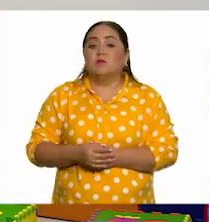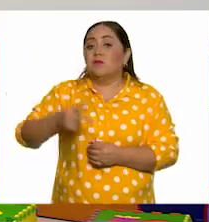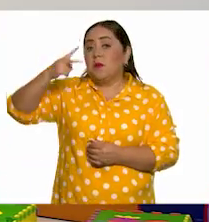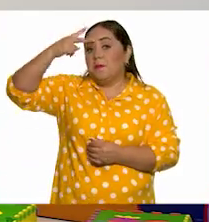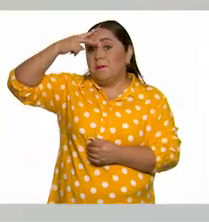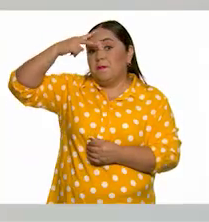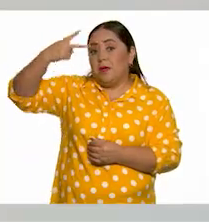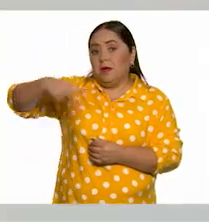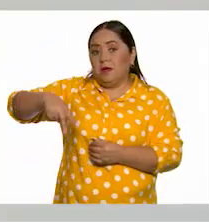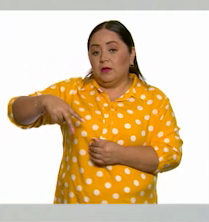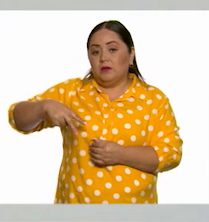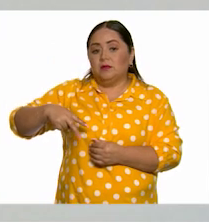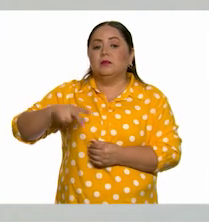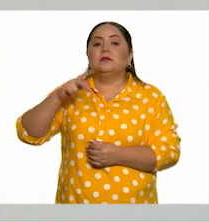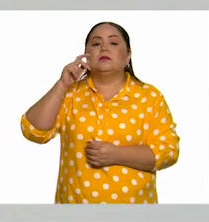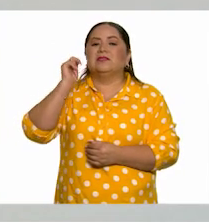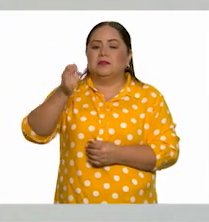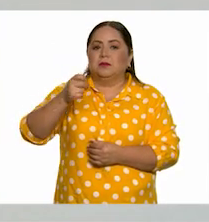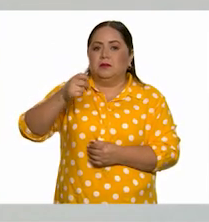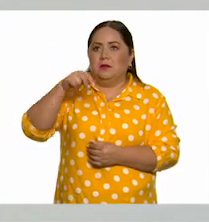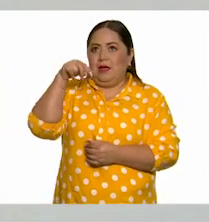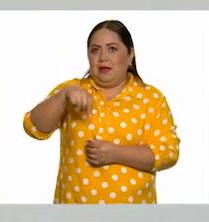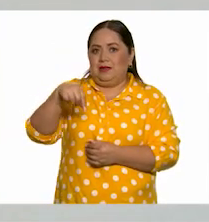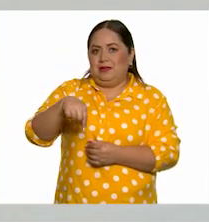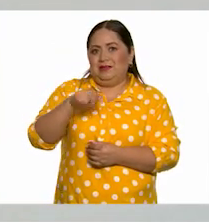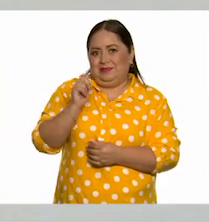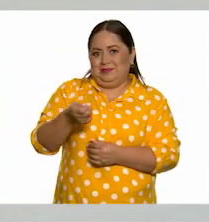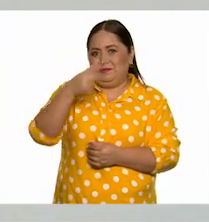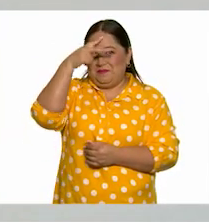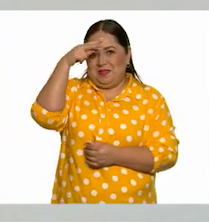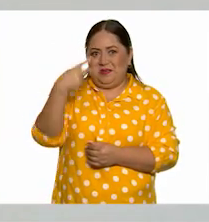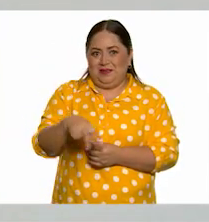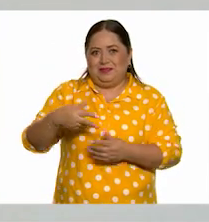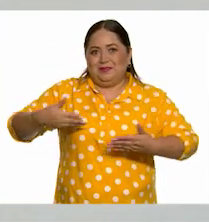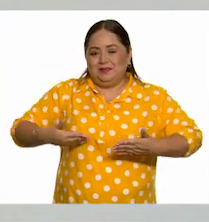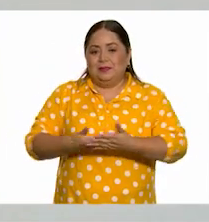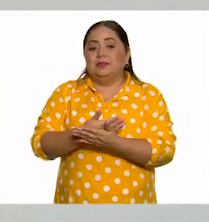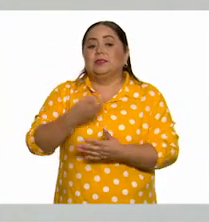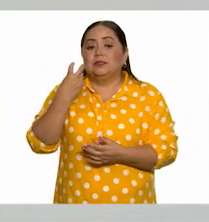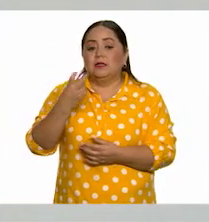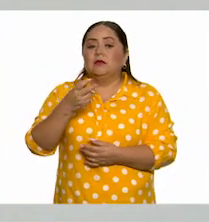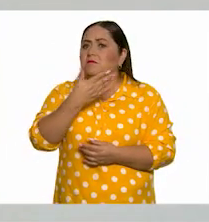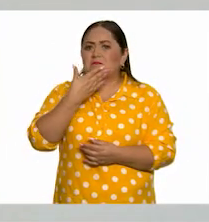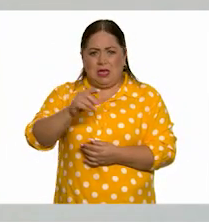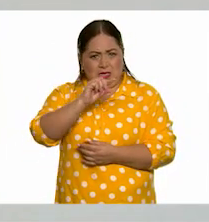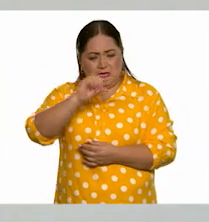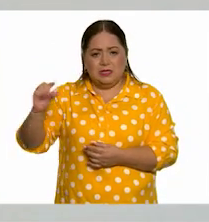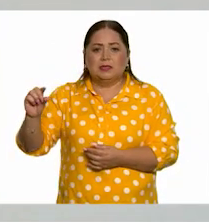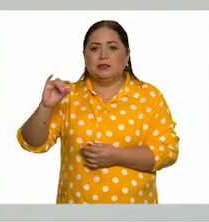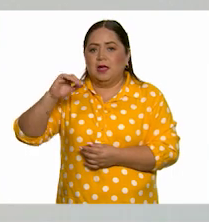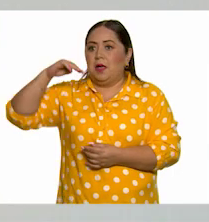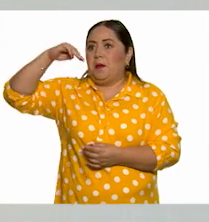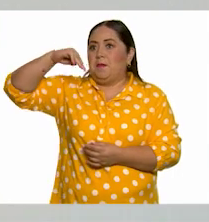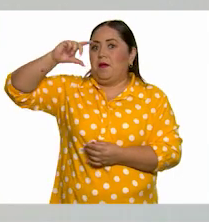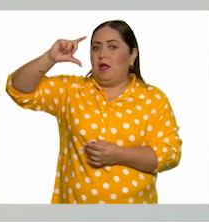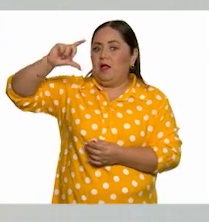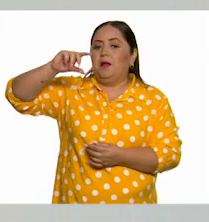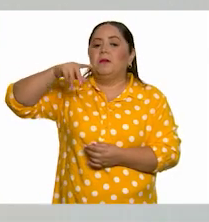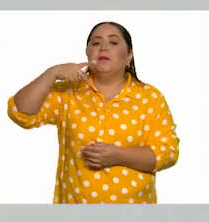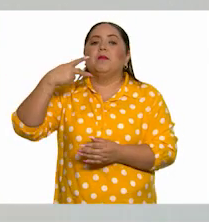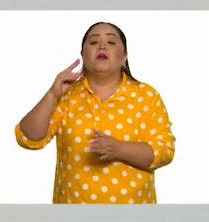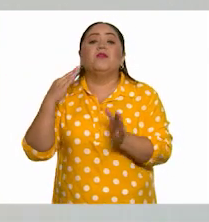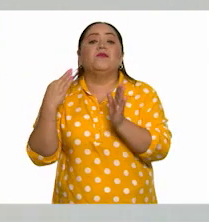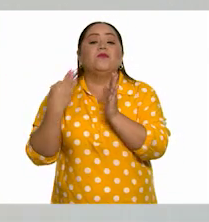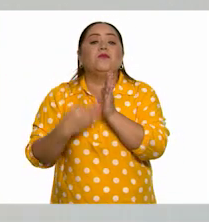México. México es el nombre de nuestro país. Y entonces es correcto, M mayúscula, pero